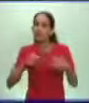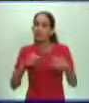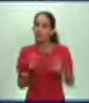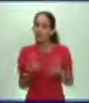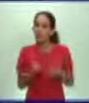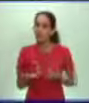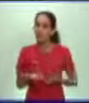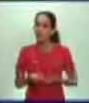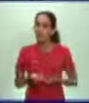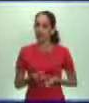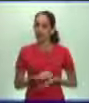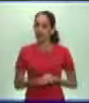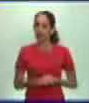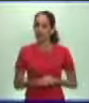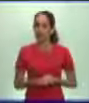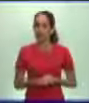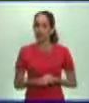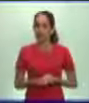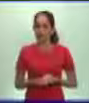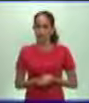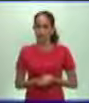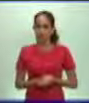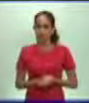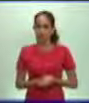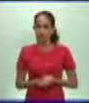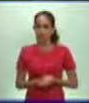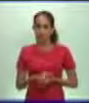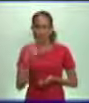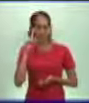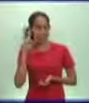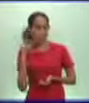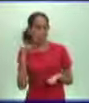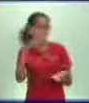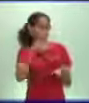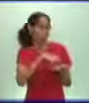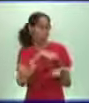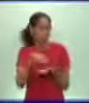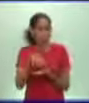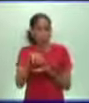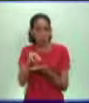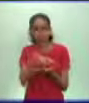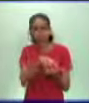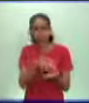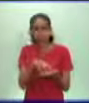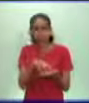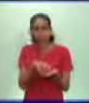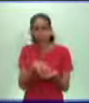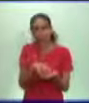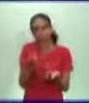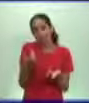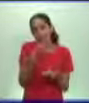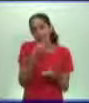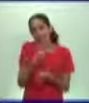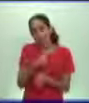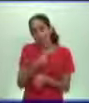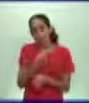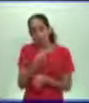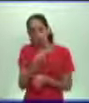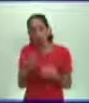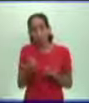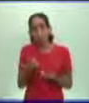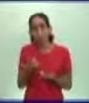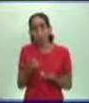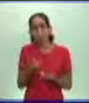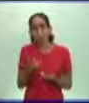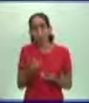precisamente entre las sociedades más desposeídas, más necesitadas de la población? Se correspondía a esa actitud, a ese inicio del